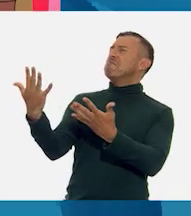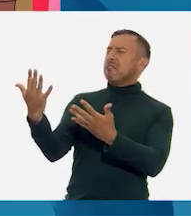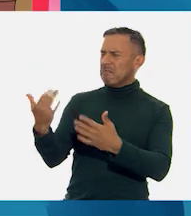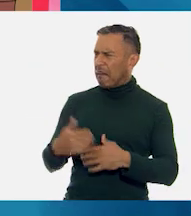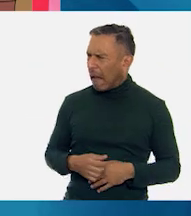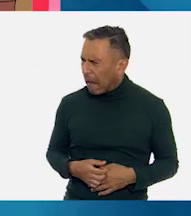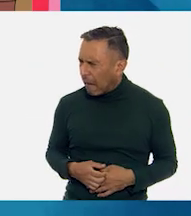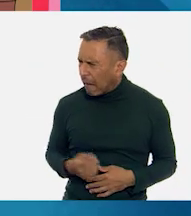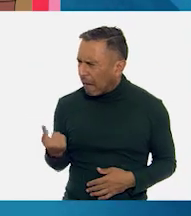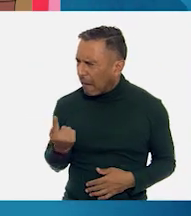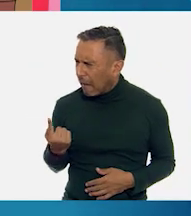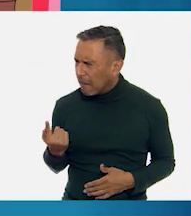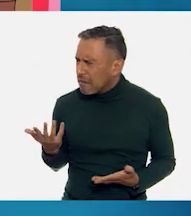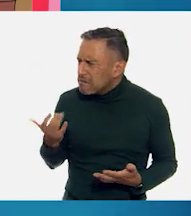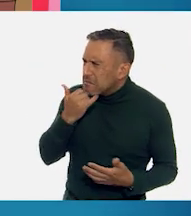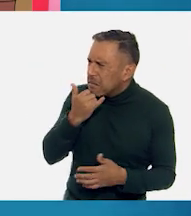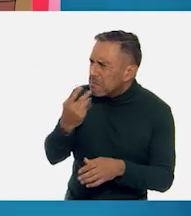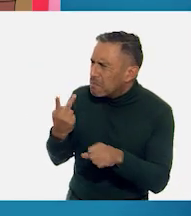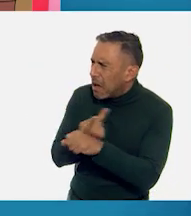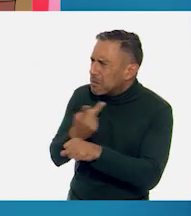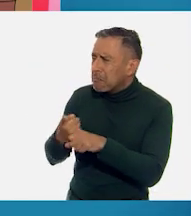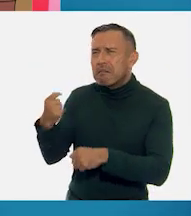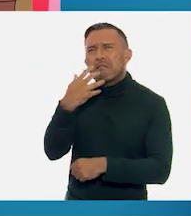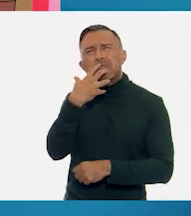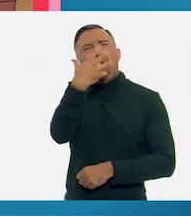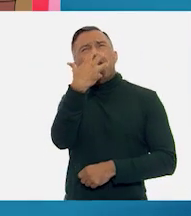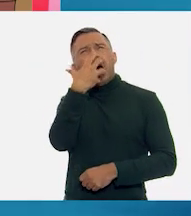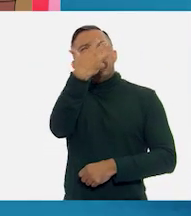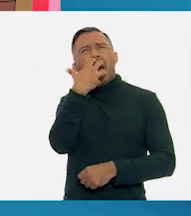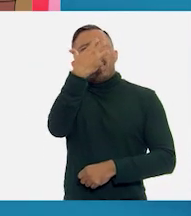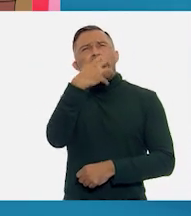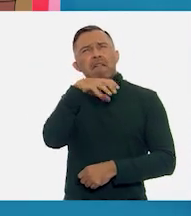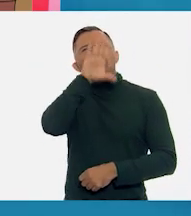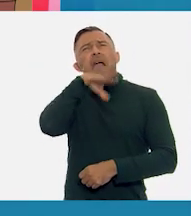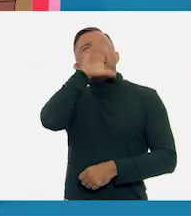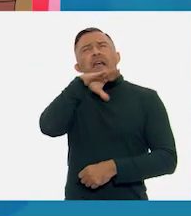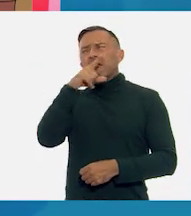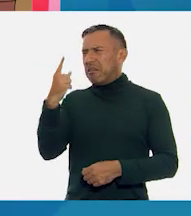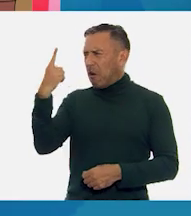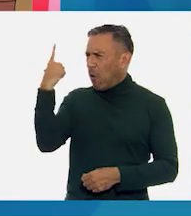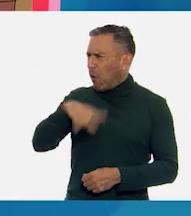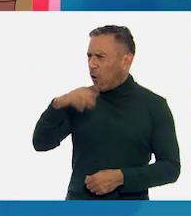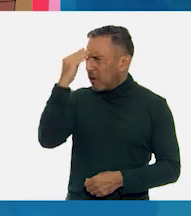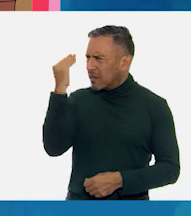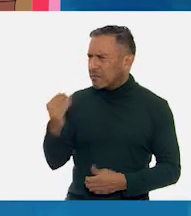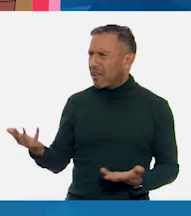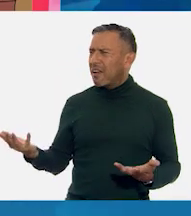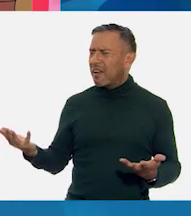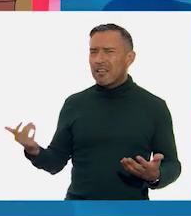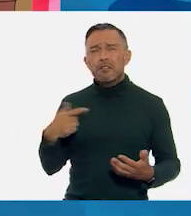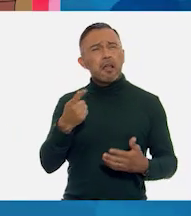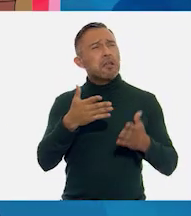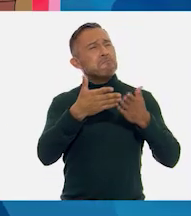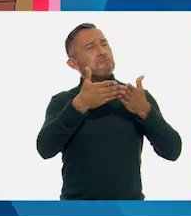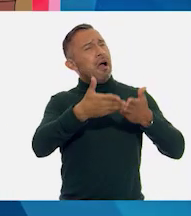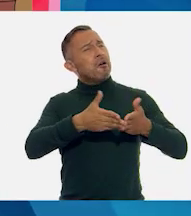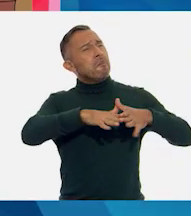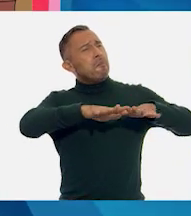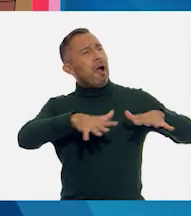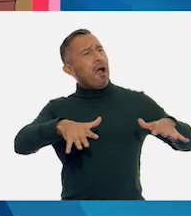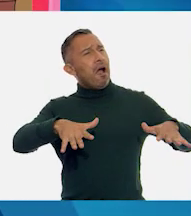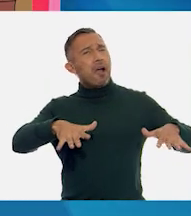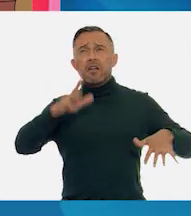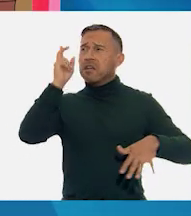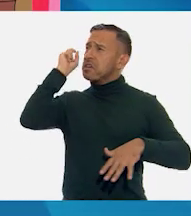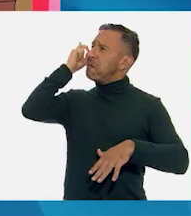¿Qué pasa, Cupertino? ¿Qué son esos gritos tan horrorosos? El barco sobre la mar y el caballo en la